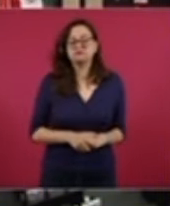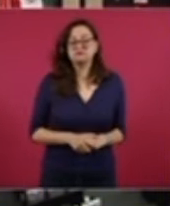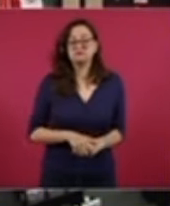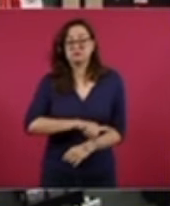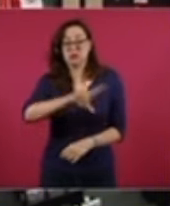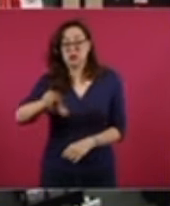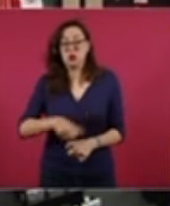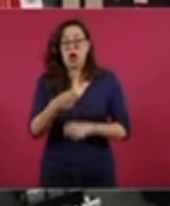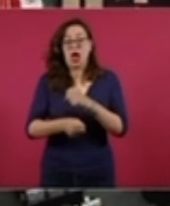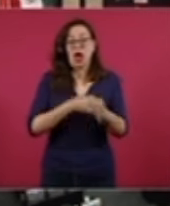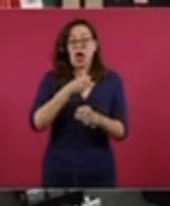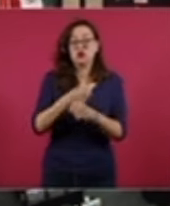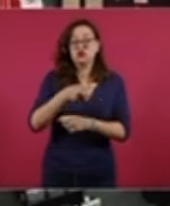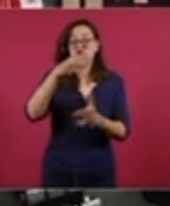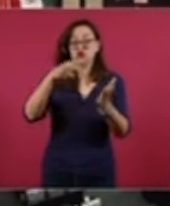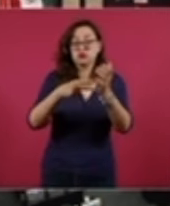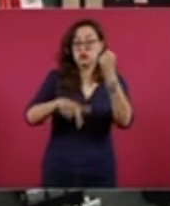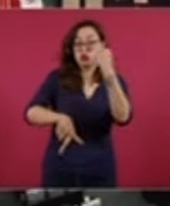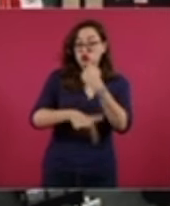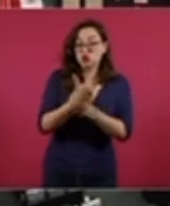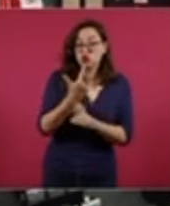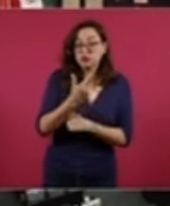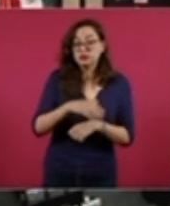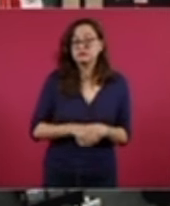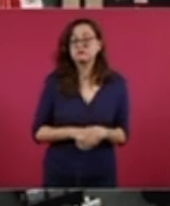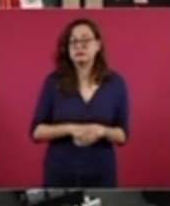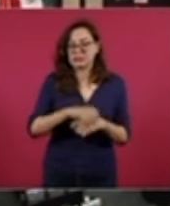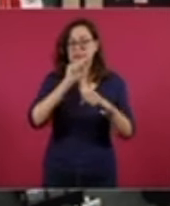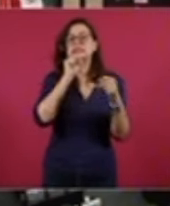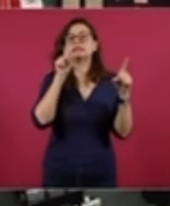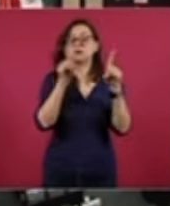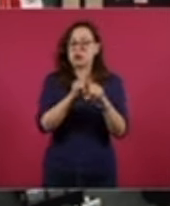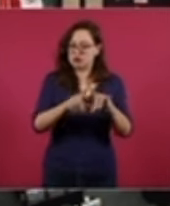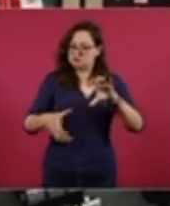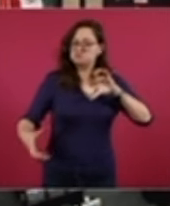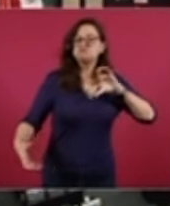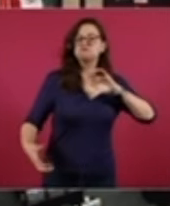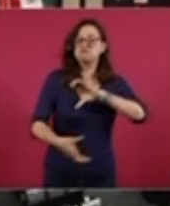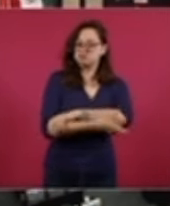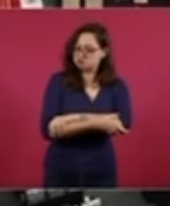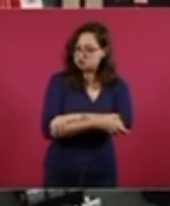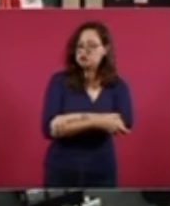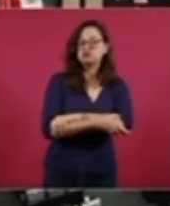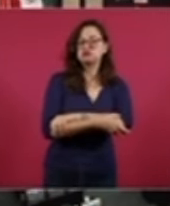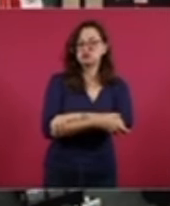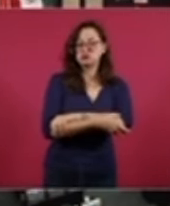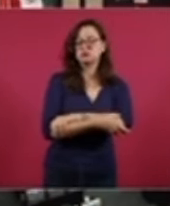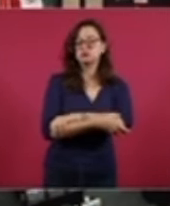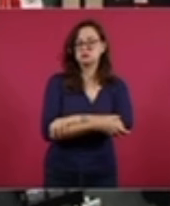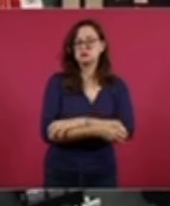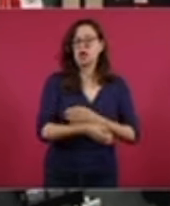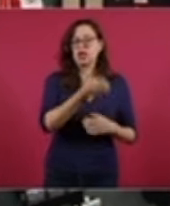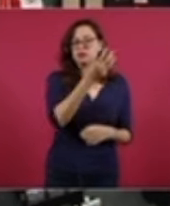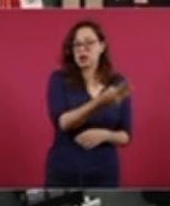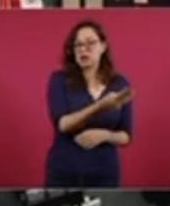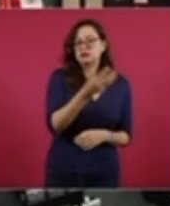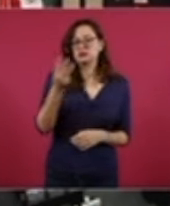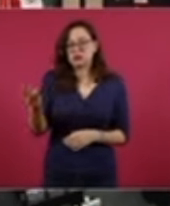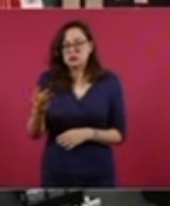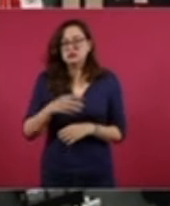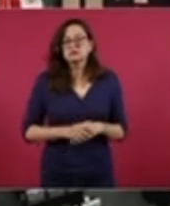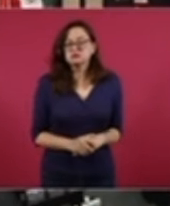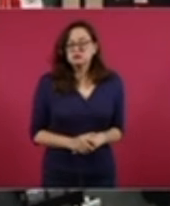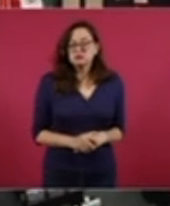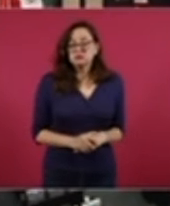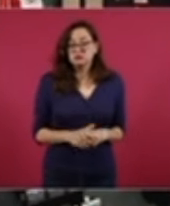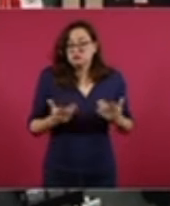elección de 2012, hubo coalición del PRI, del Verde, de Nueva Alianza, también del PRD, PT y Movimiento